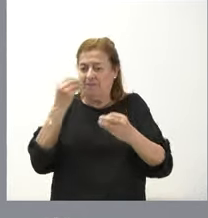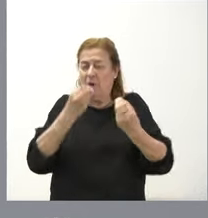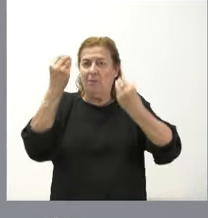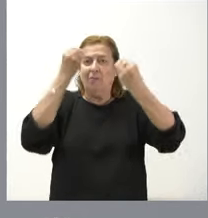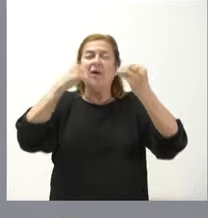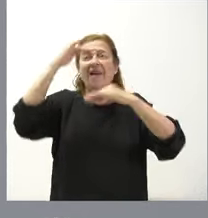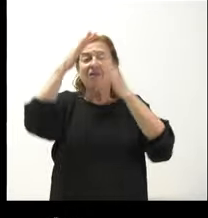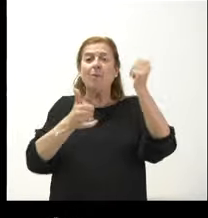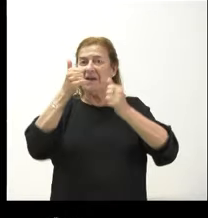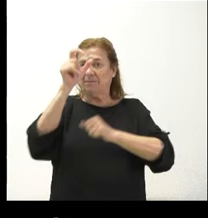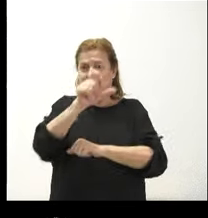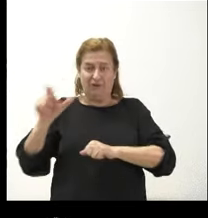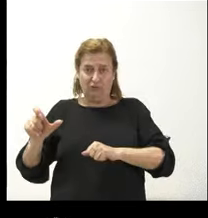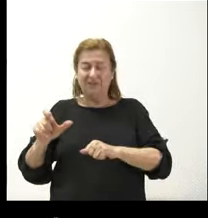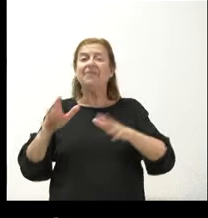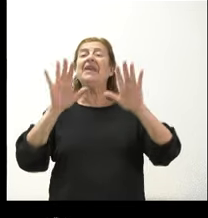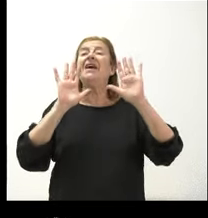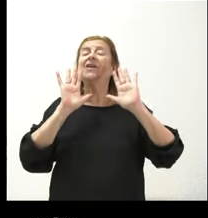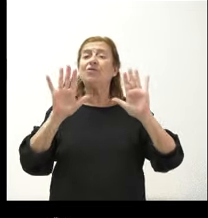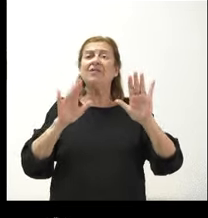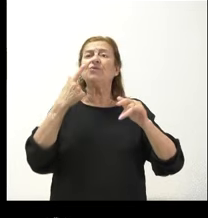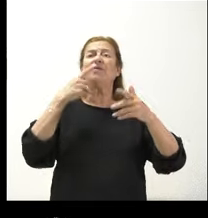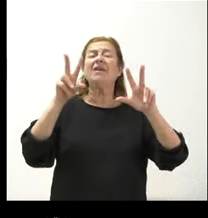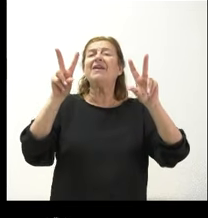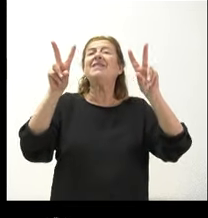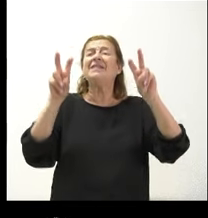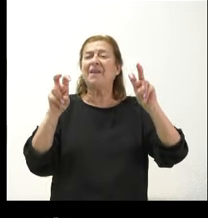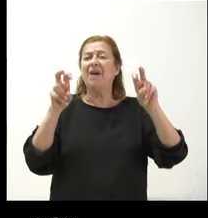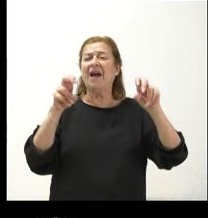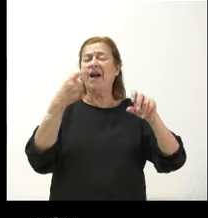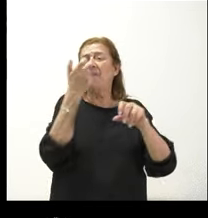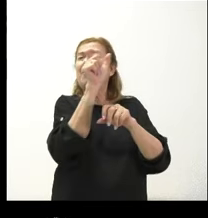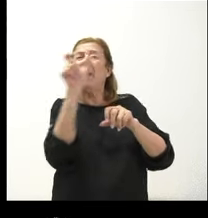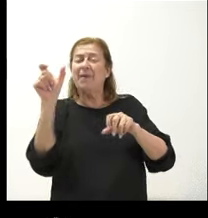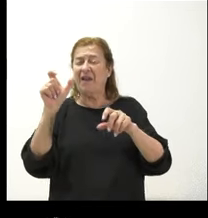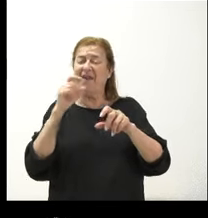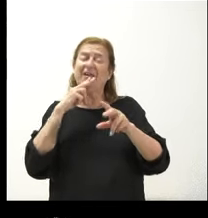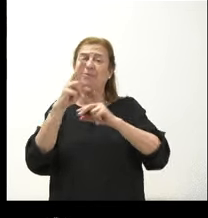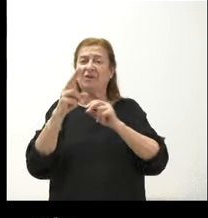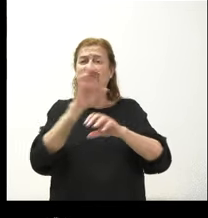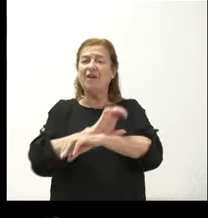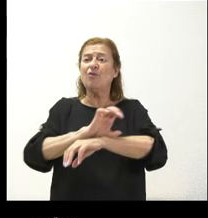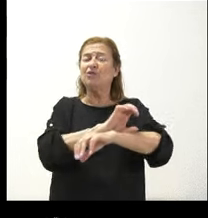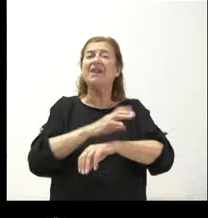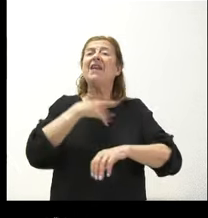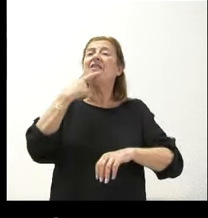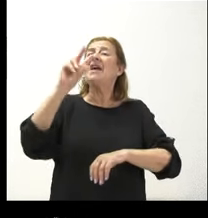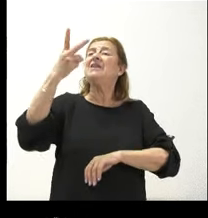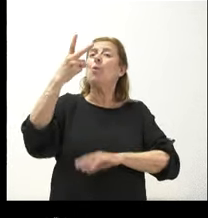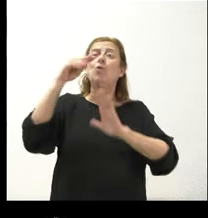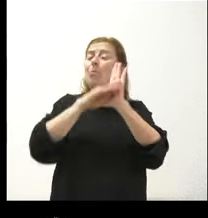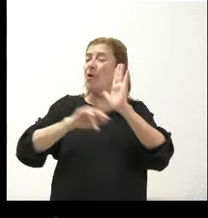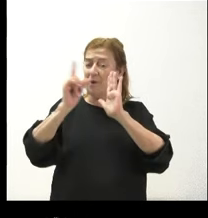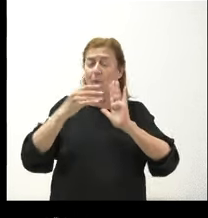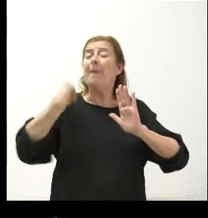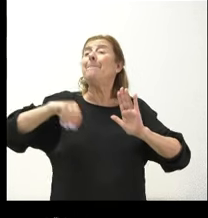personas. Entonces, por aclararme, es una cuestión semántica la respuesta de la consejería, ya que no se trataría de un segundo programa, sino que sería el mismo